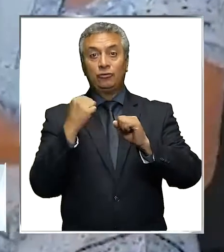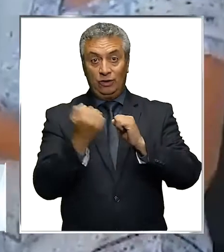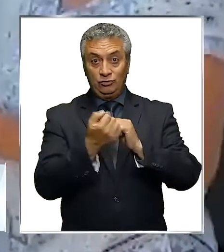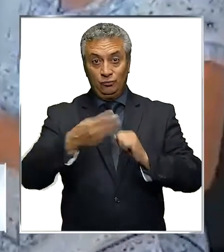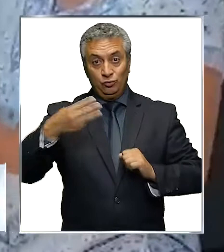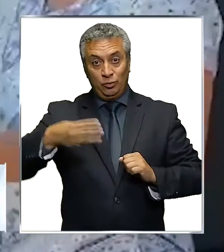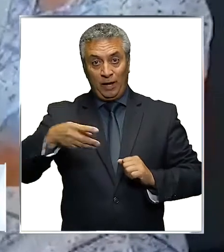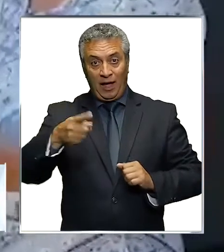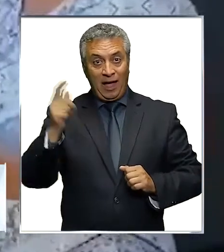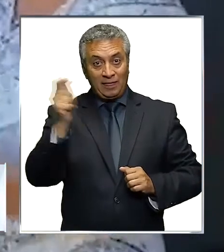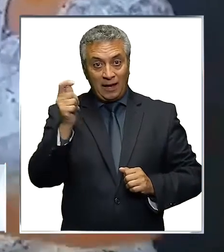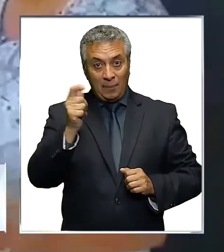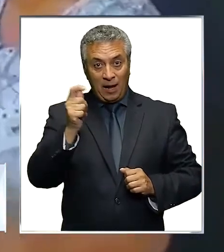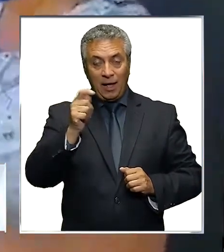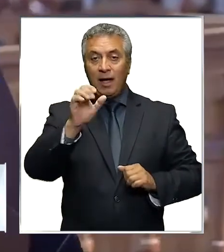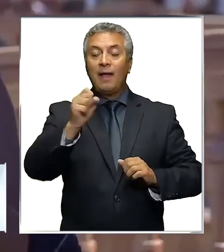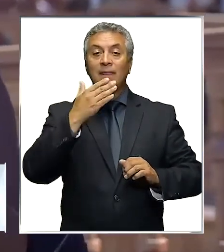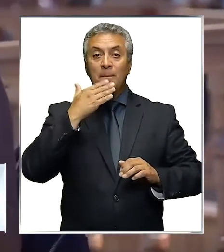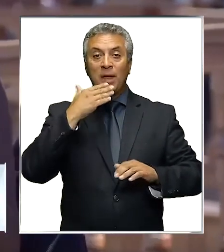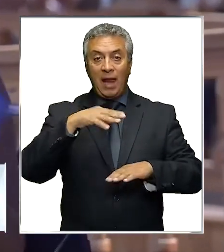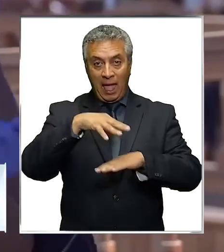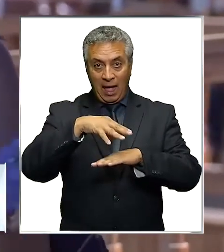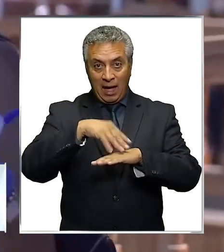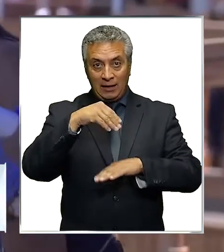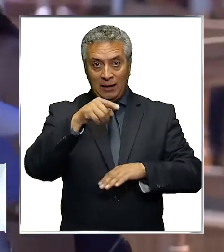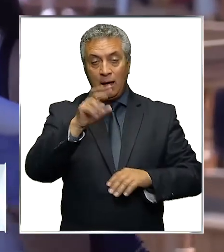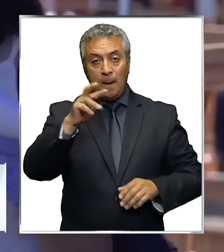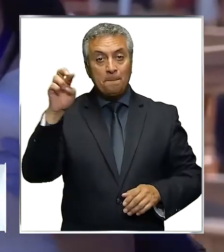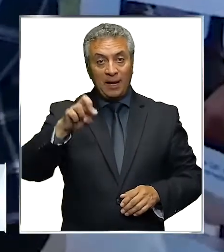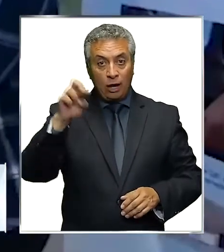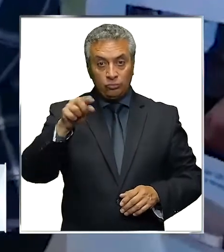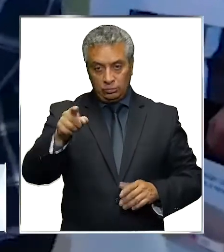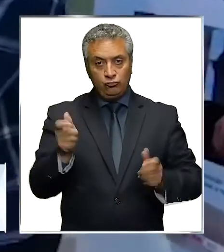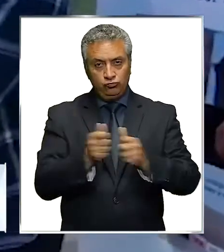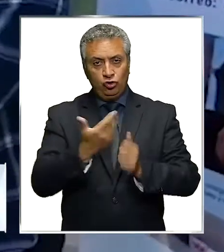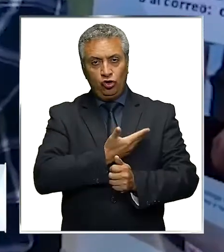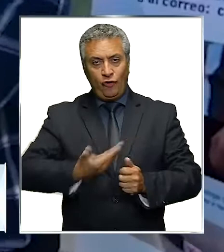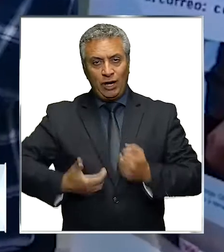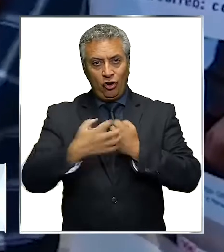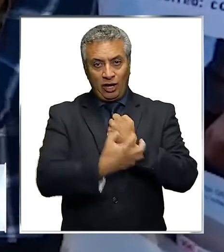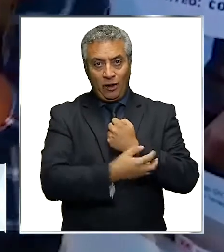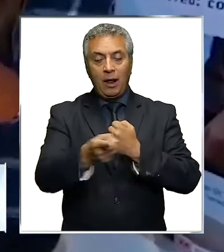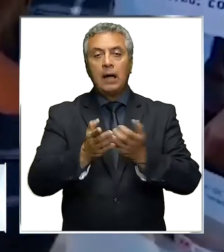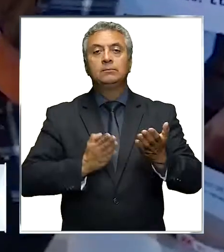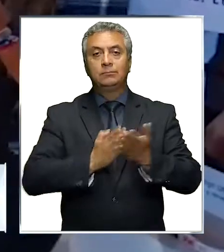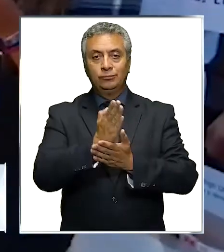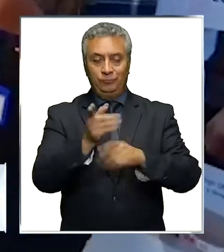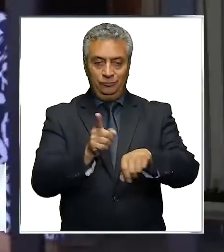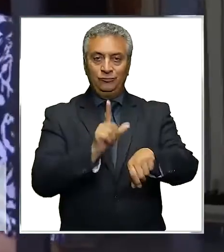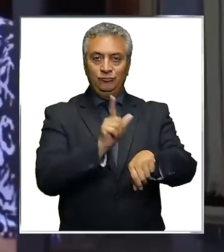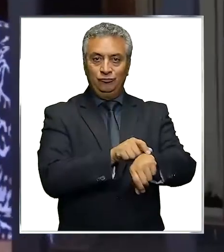La Asociación de Municipalidades Rurales de Tarapacá y Arica Perinacota, en colaboración con el gobierno regional,